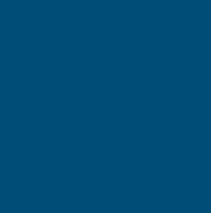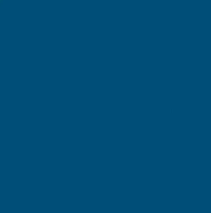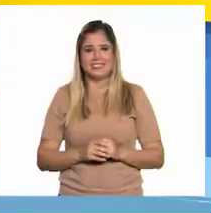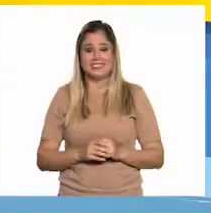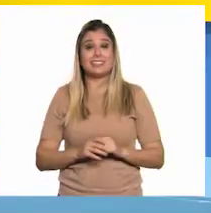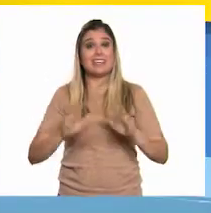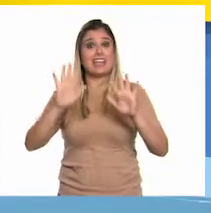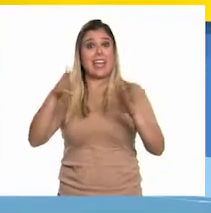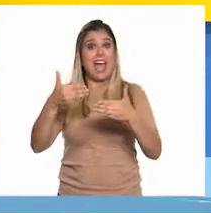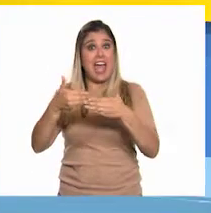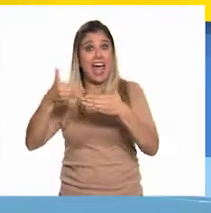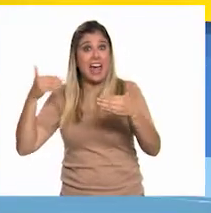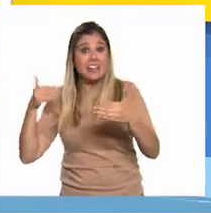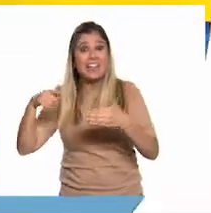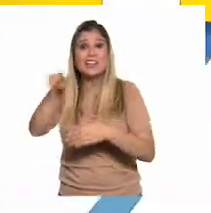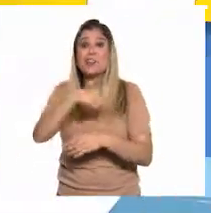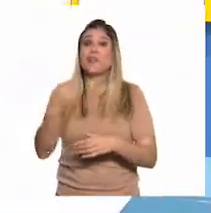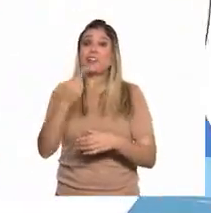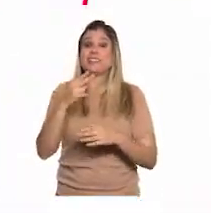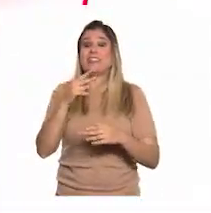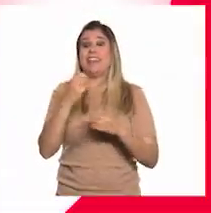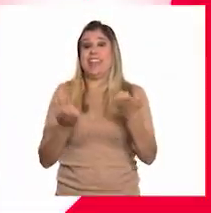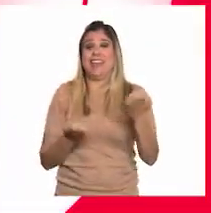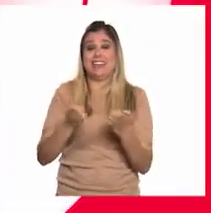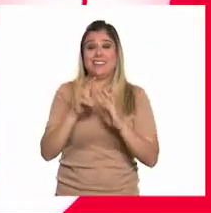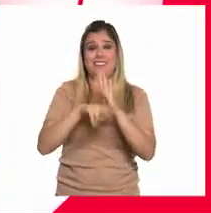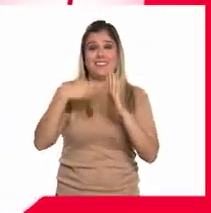Pero antes, a movernos un poco.